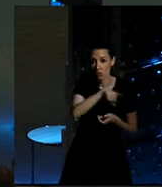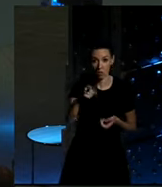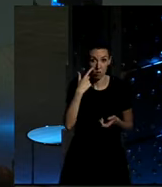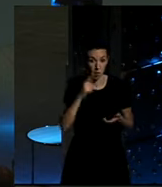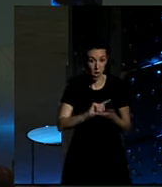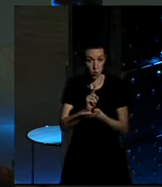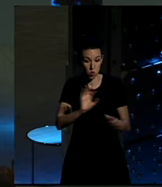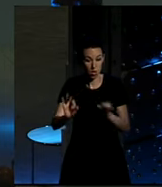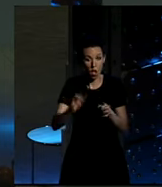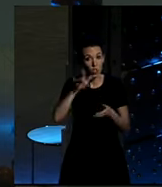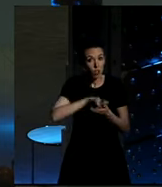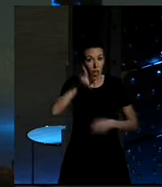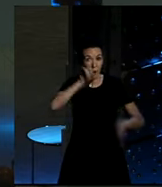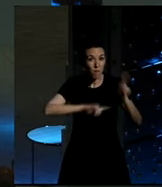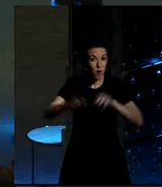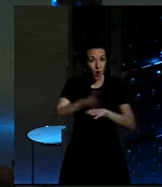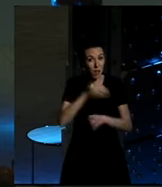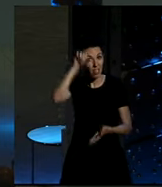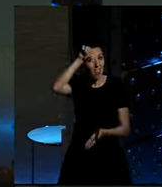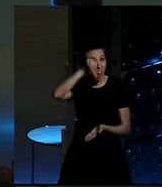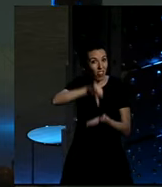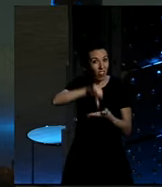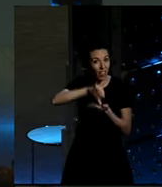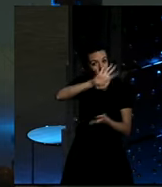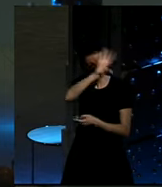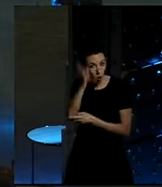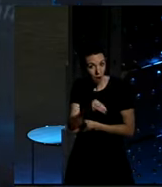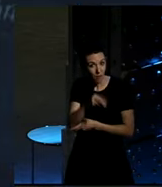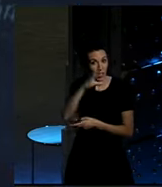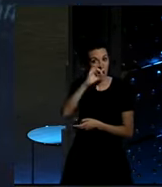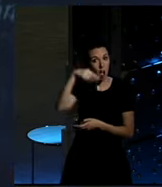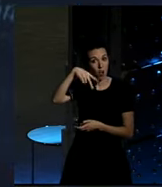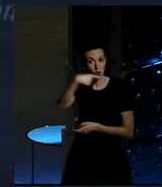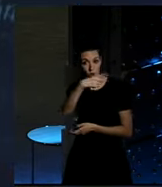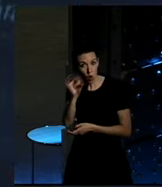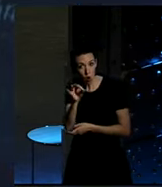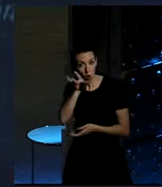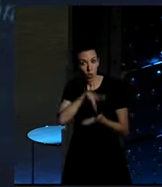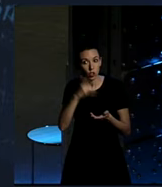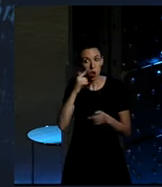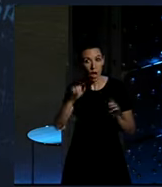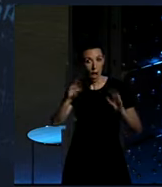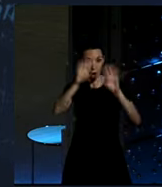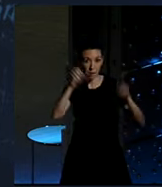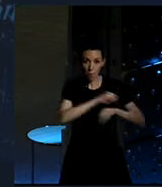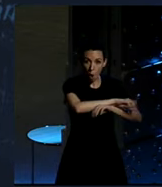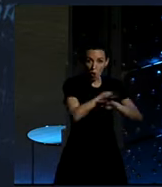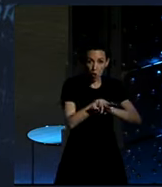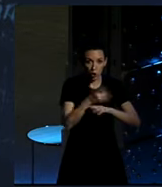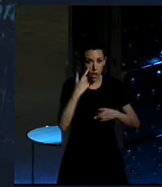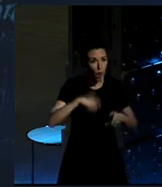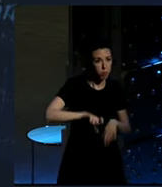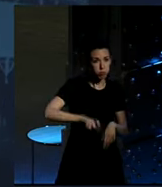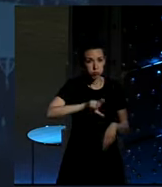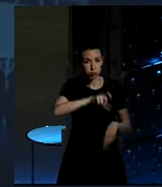Una vez pasemos los problemas que es Centroáfrica y Congo, pues iremos zigzagueando de costa a costa todo lo que nos dejen hasta